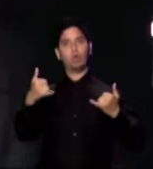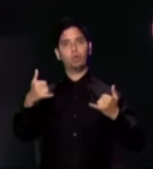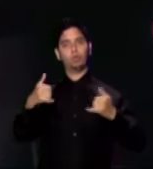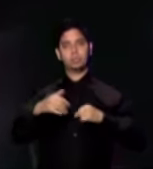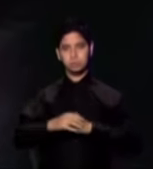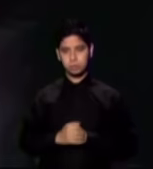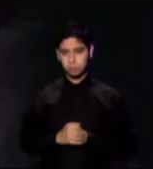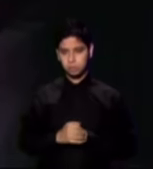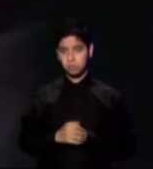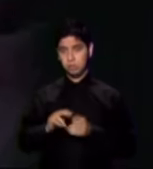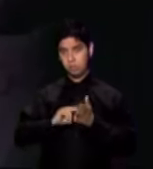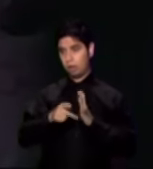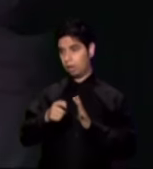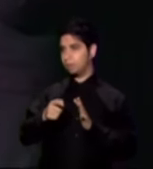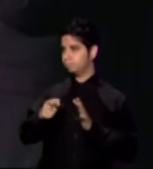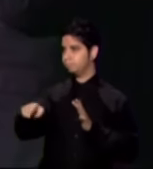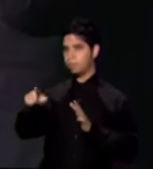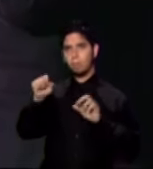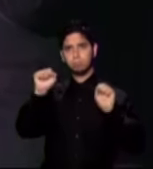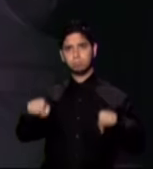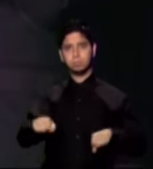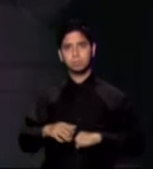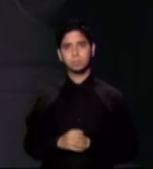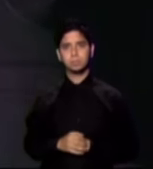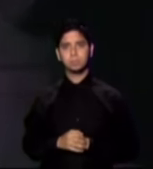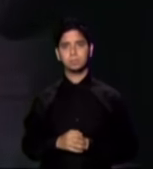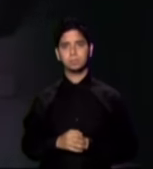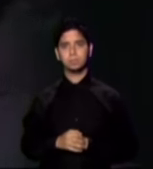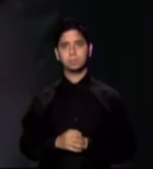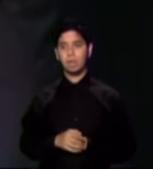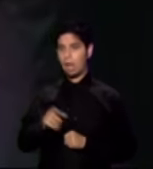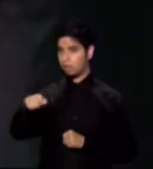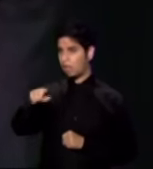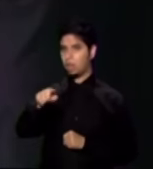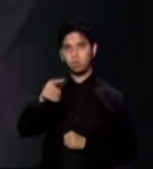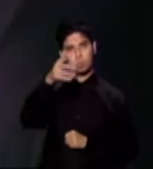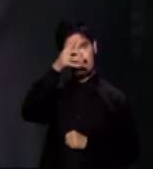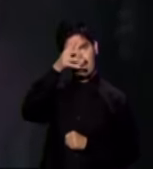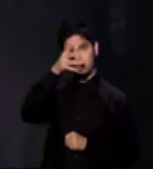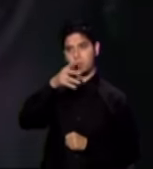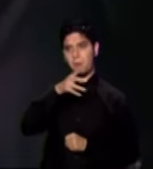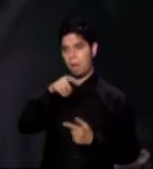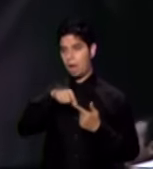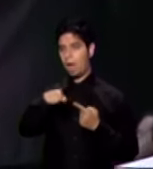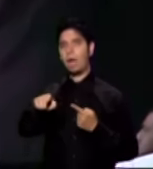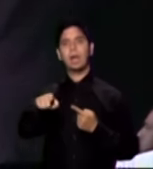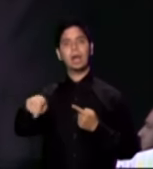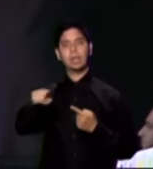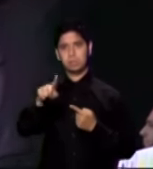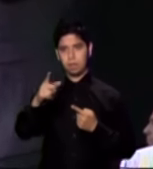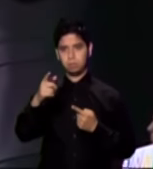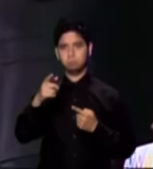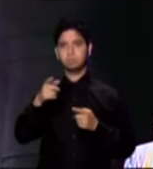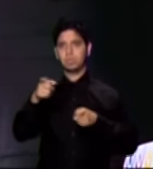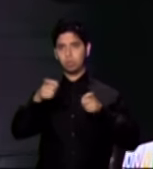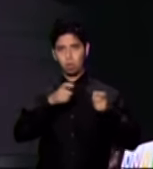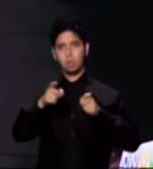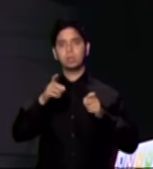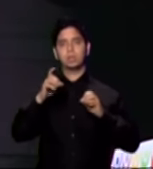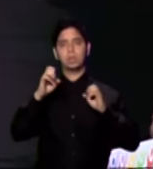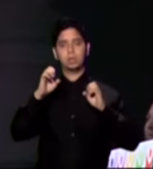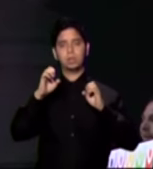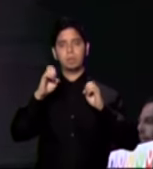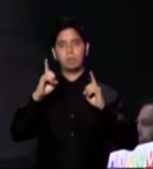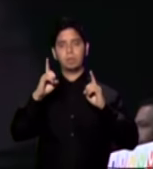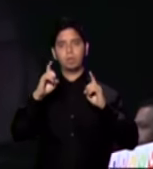Pero ahí están sus padres y sus familiares. Ahí están sus maestros, los directivos del Departamento de Educación. Ahí está la primera